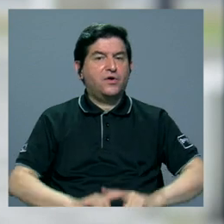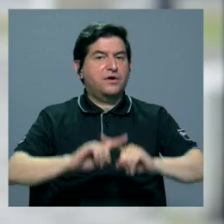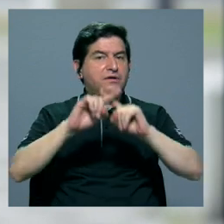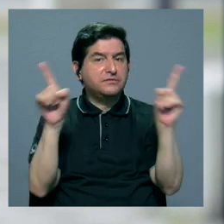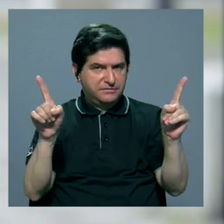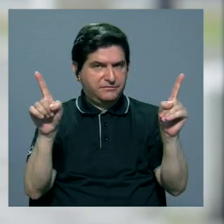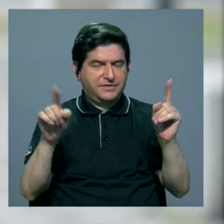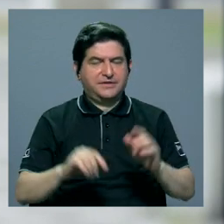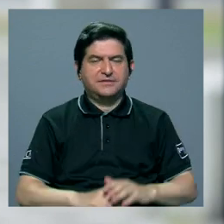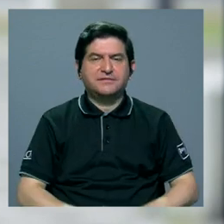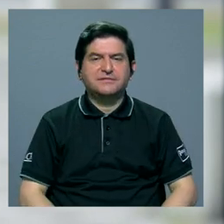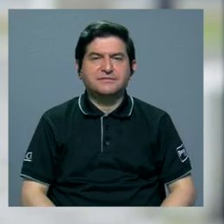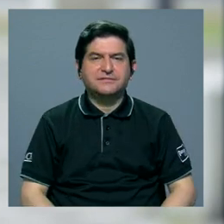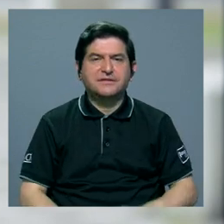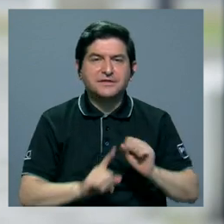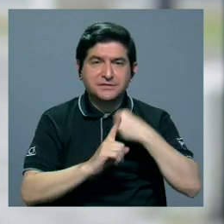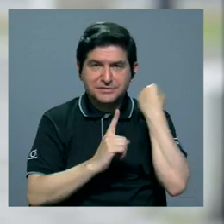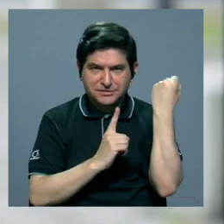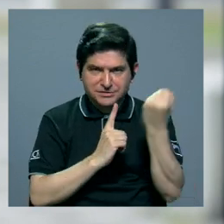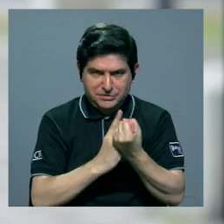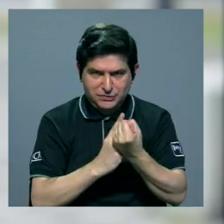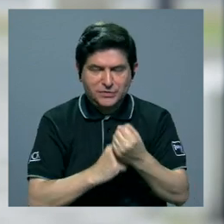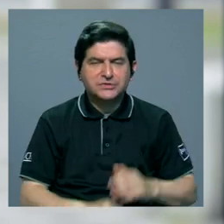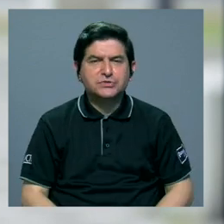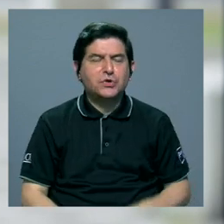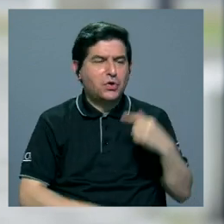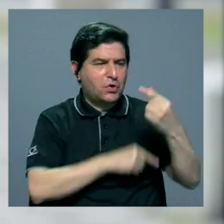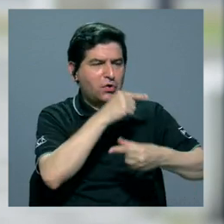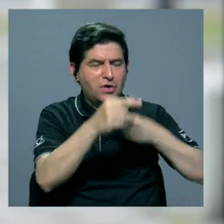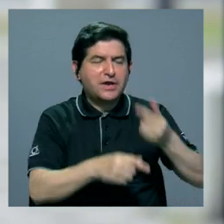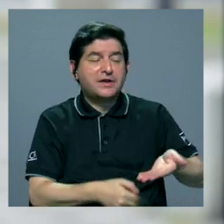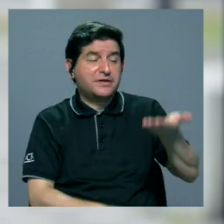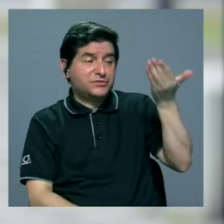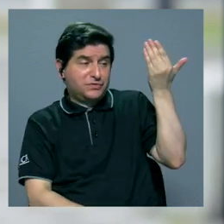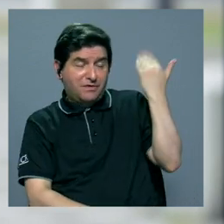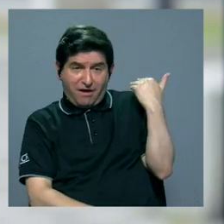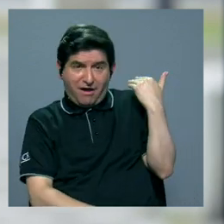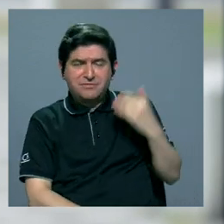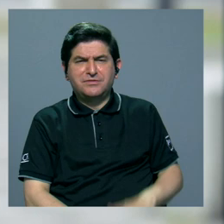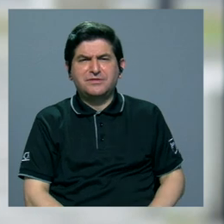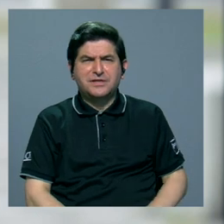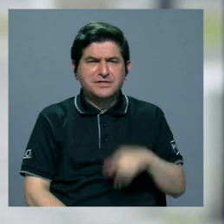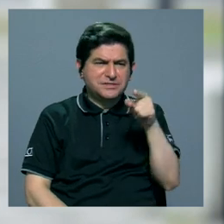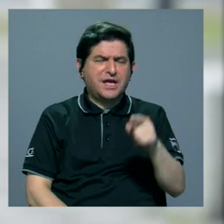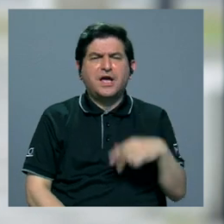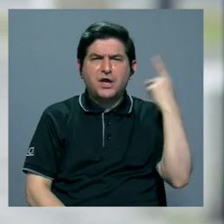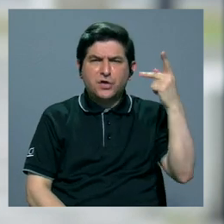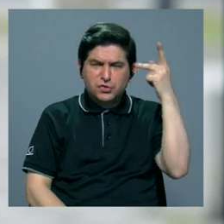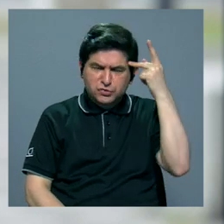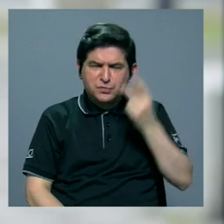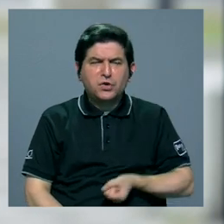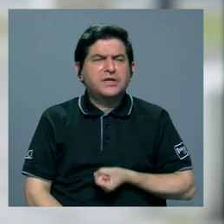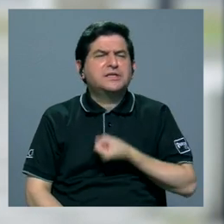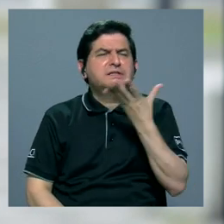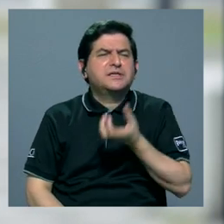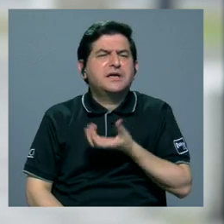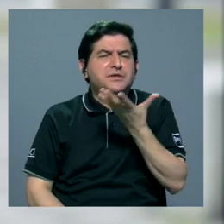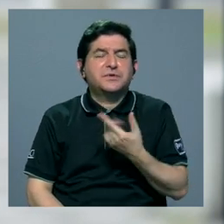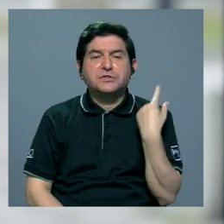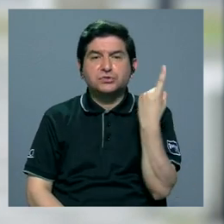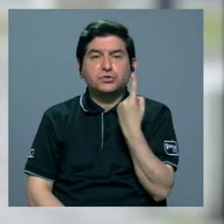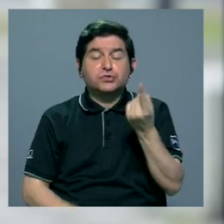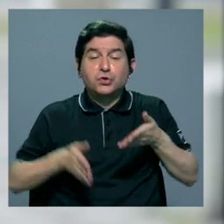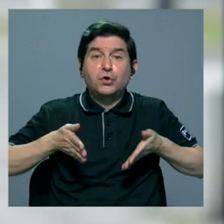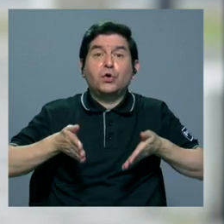diferencia de las generaciones que en el pasado Se manifestaron políticamente solamente